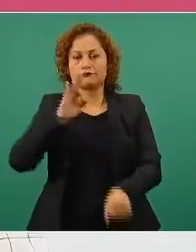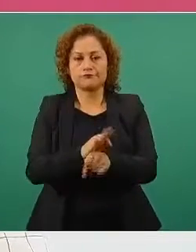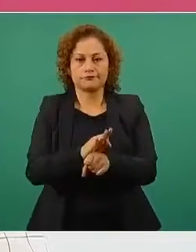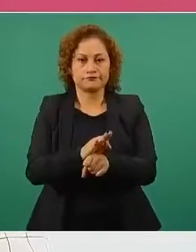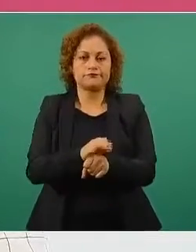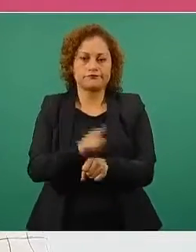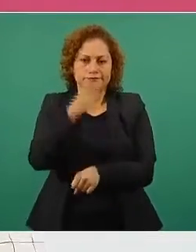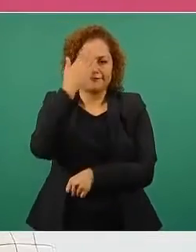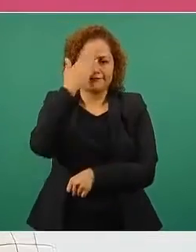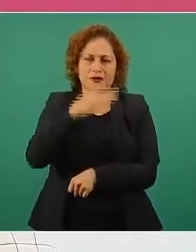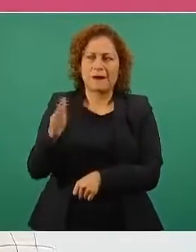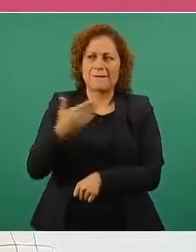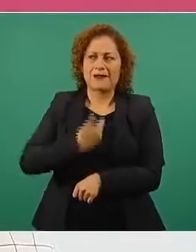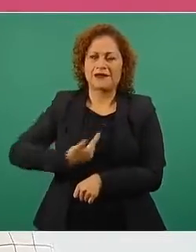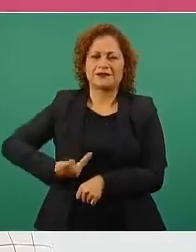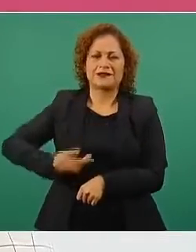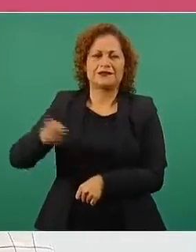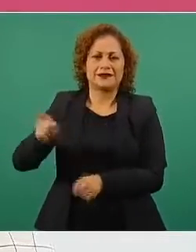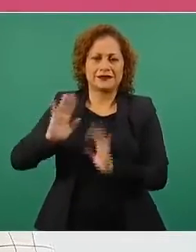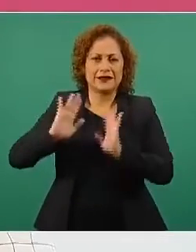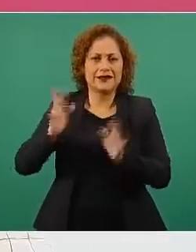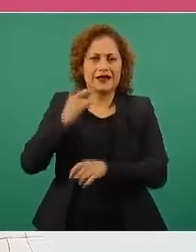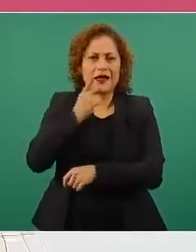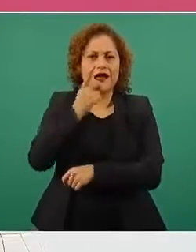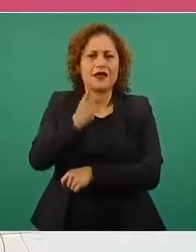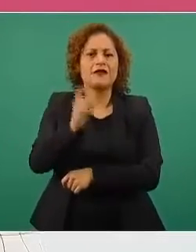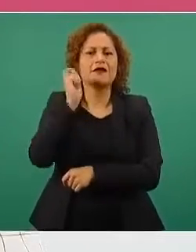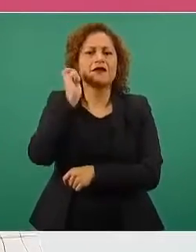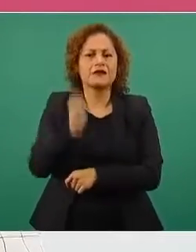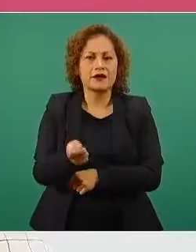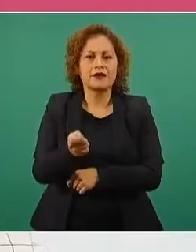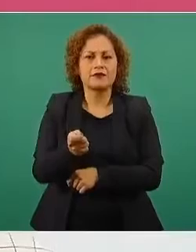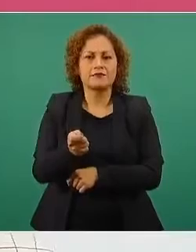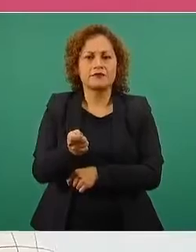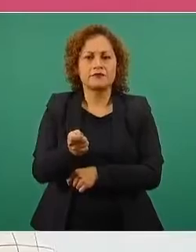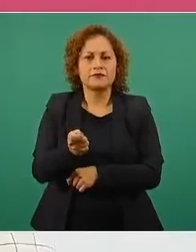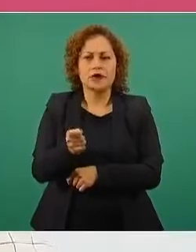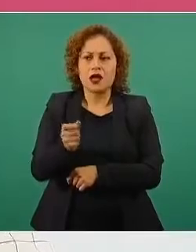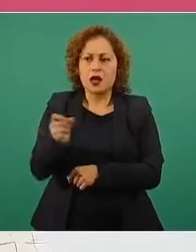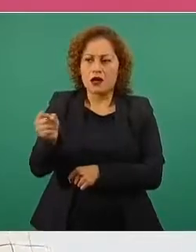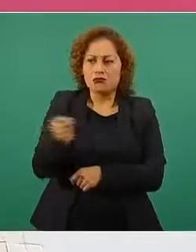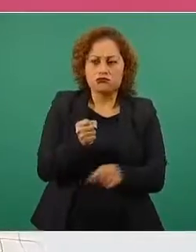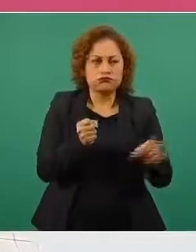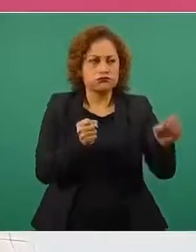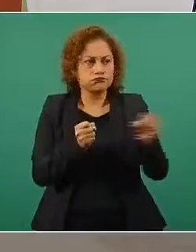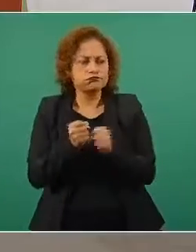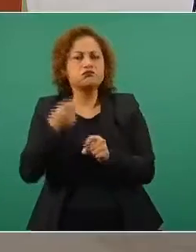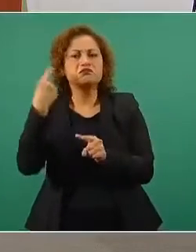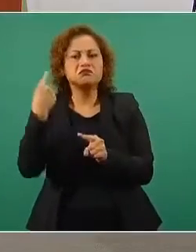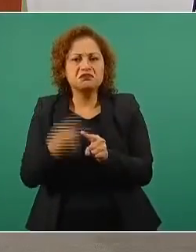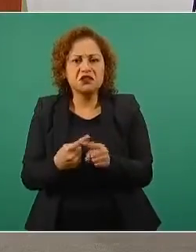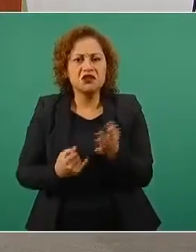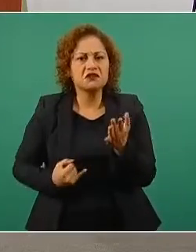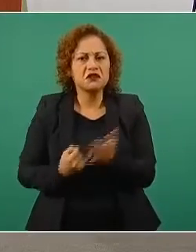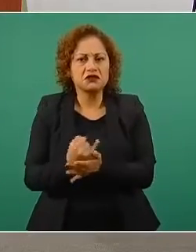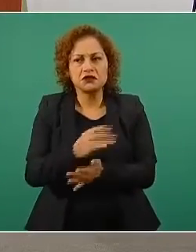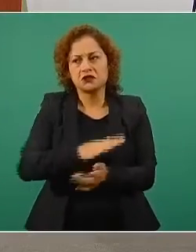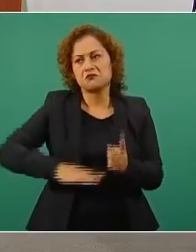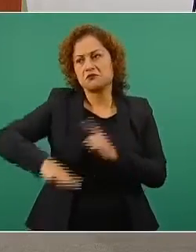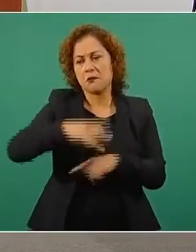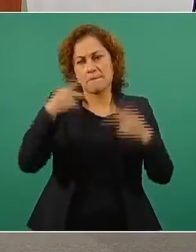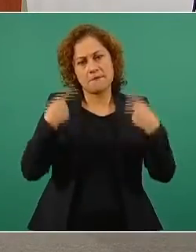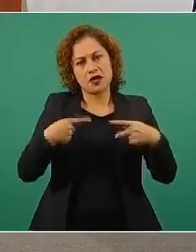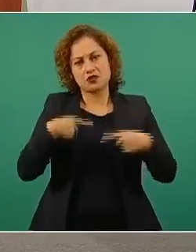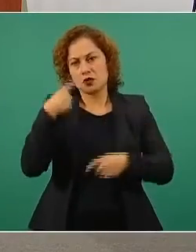la apuesta es a quien decida sea la gente, que quien decida sea el pueblo. Muchas